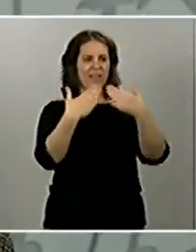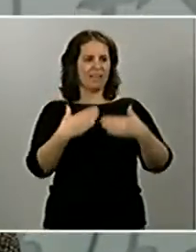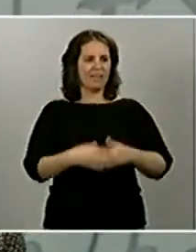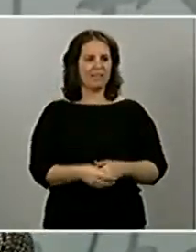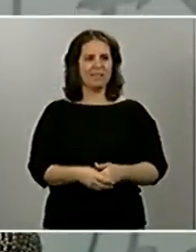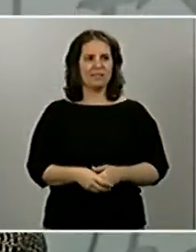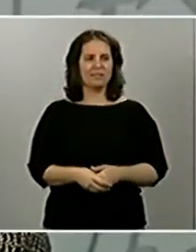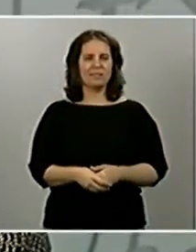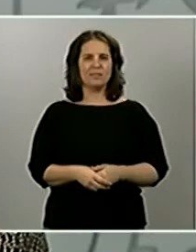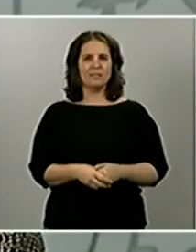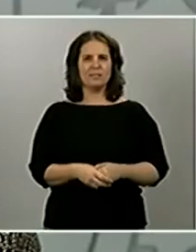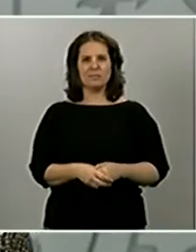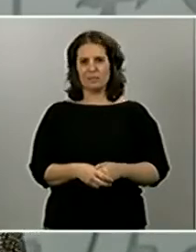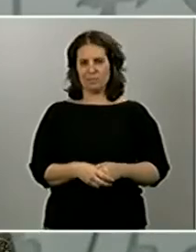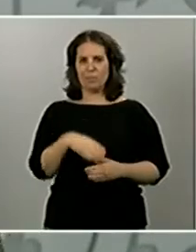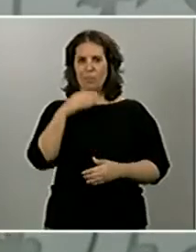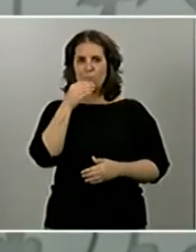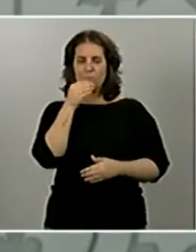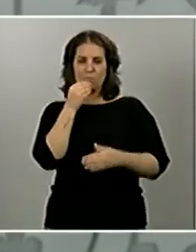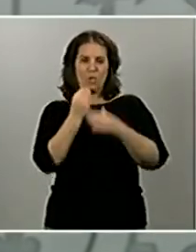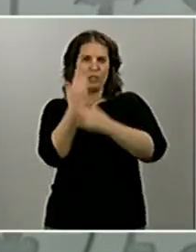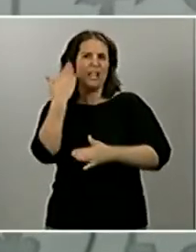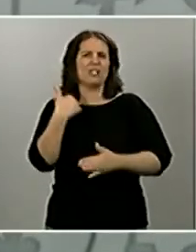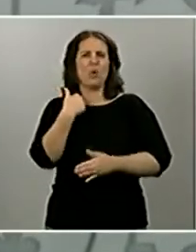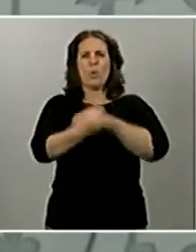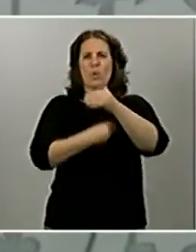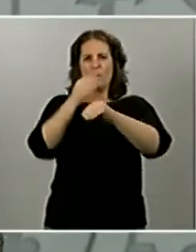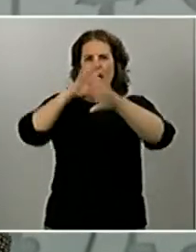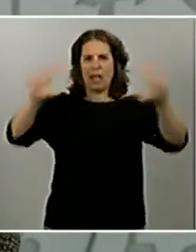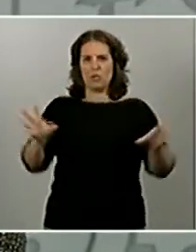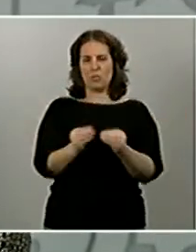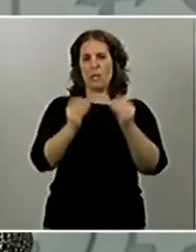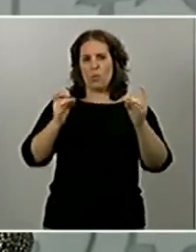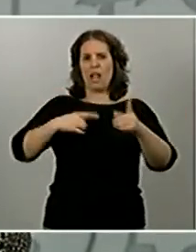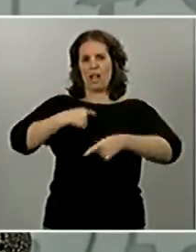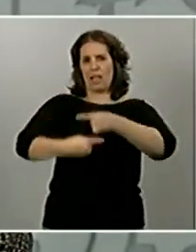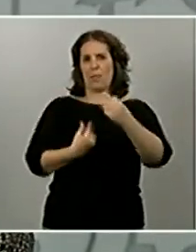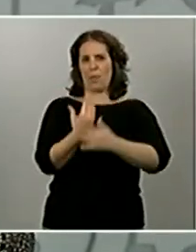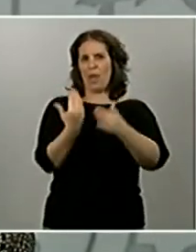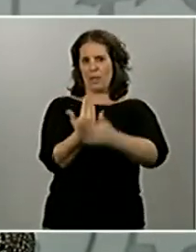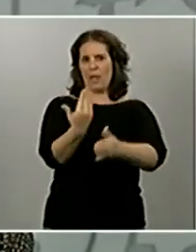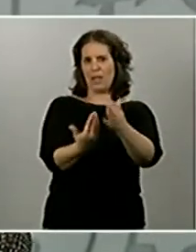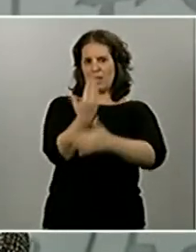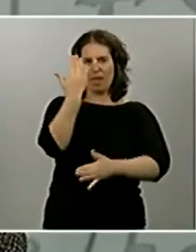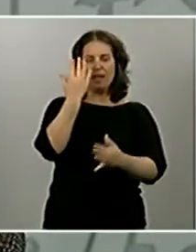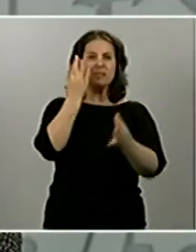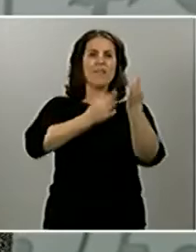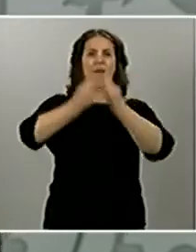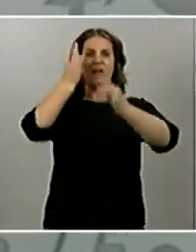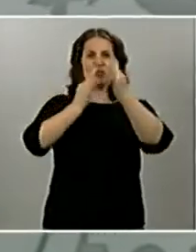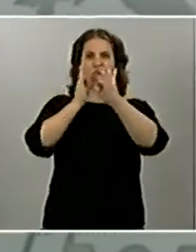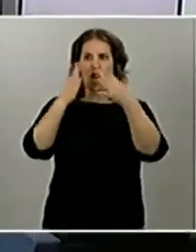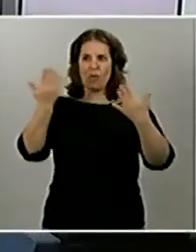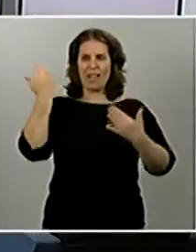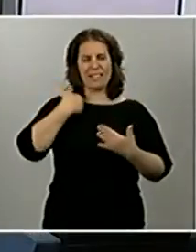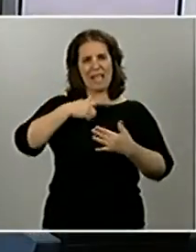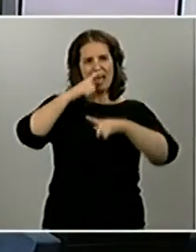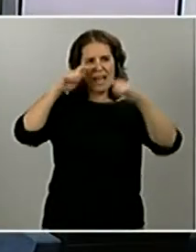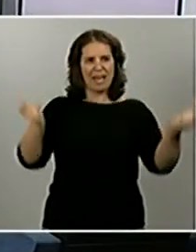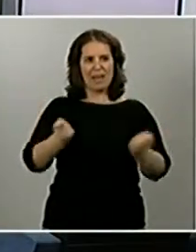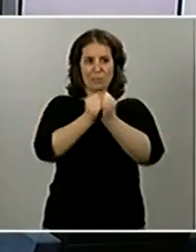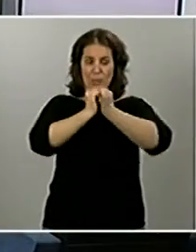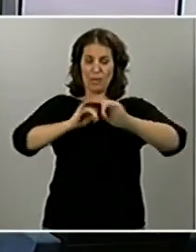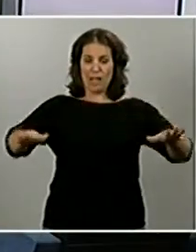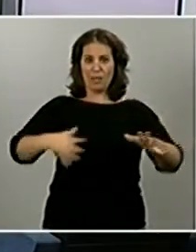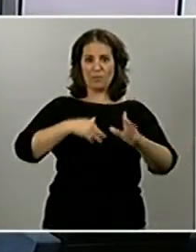días. Les voy a hacer un pequeño resumen, como cada día, de los datos que ya a estas horas están publicados en la página web del